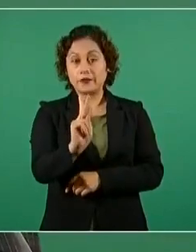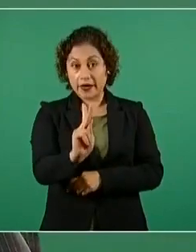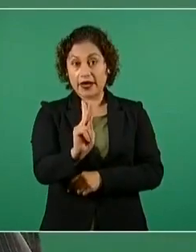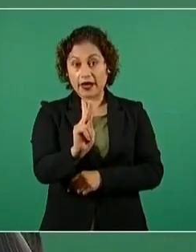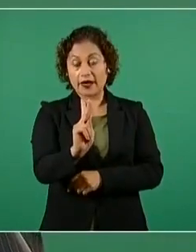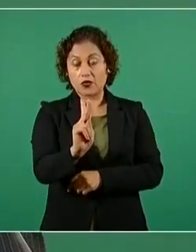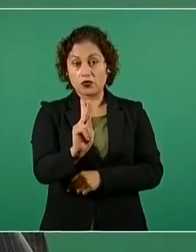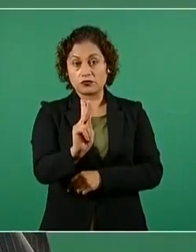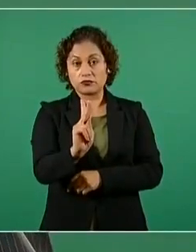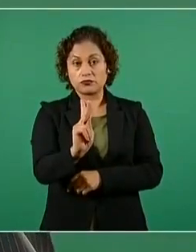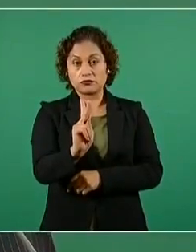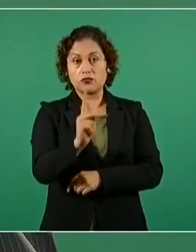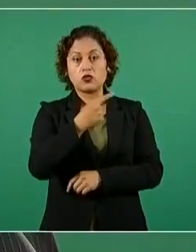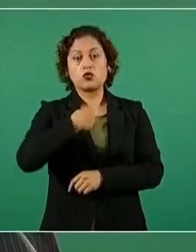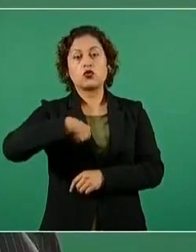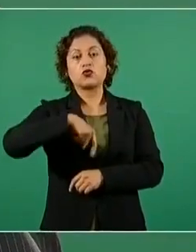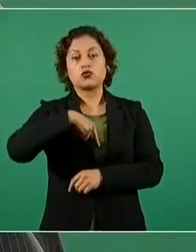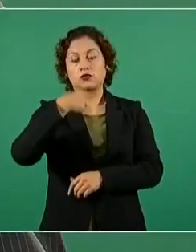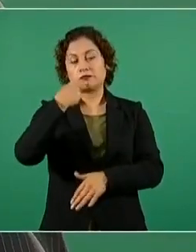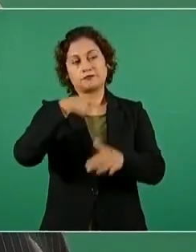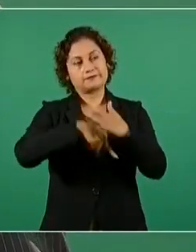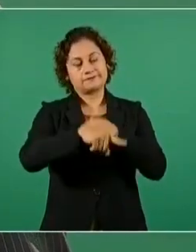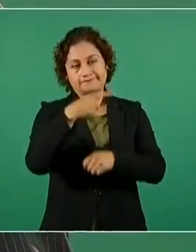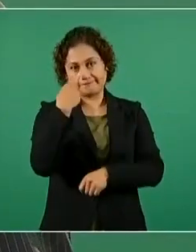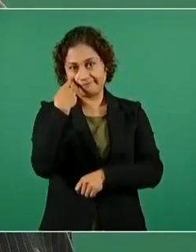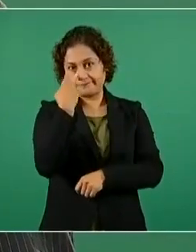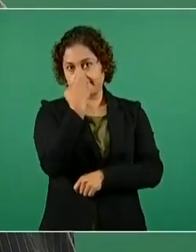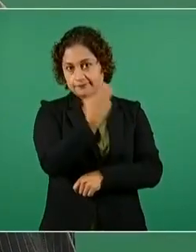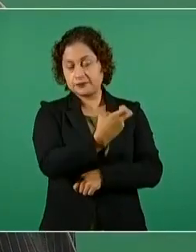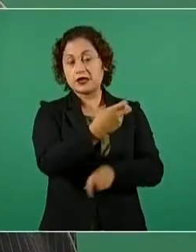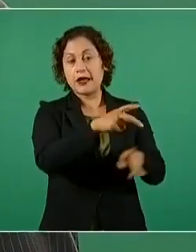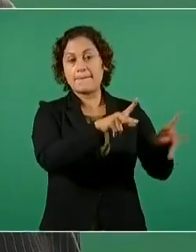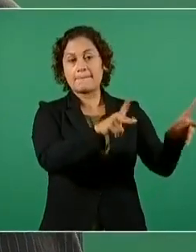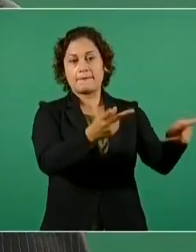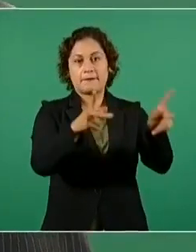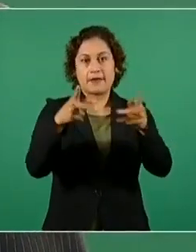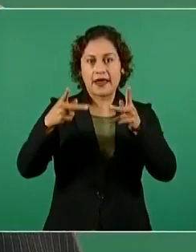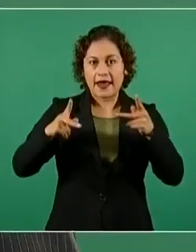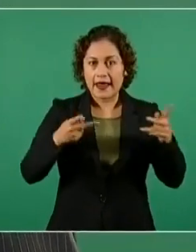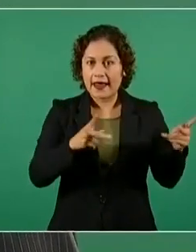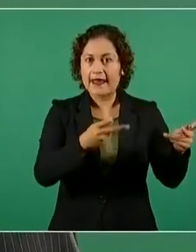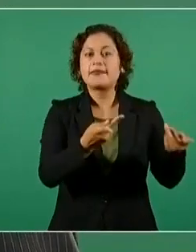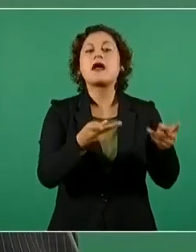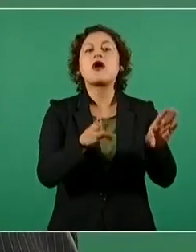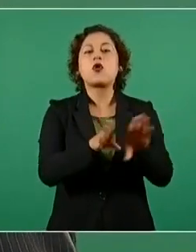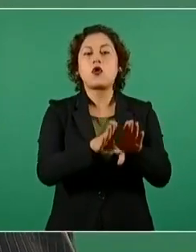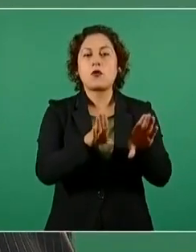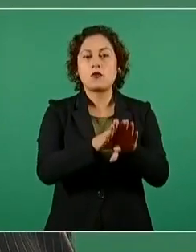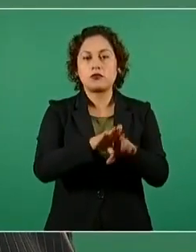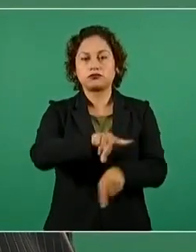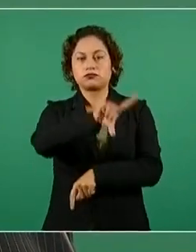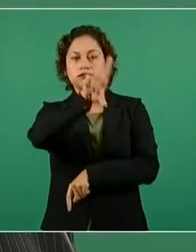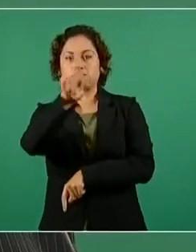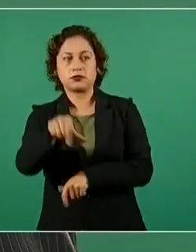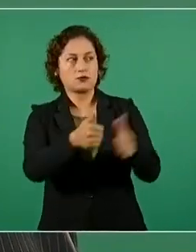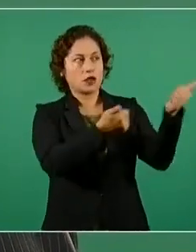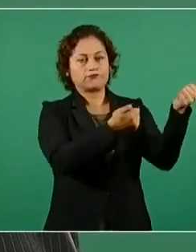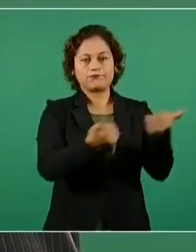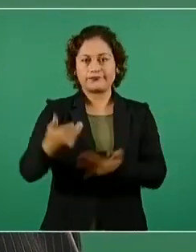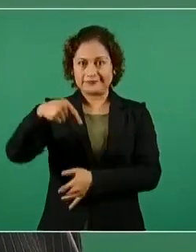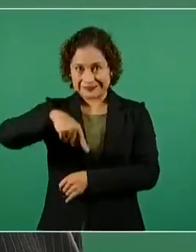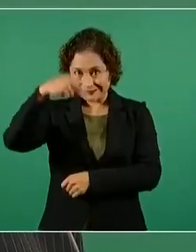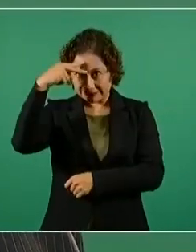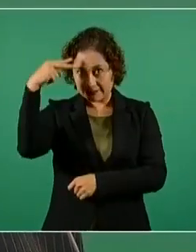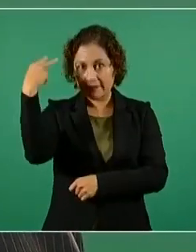y se venden estas armas que llegan a nuestro país y